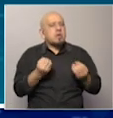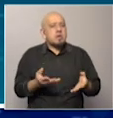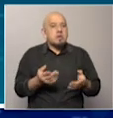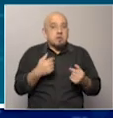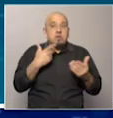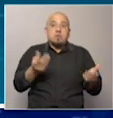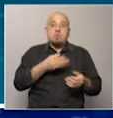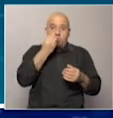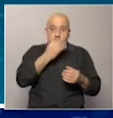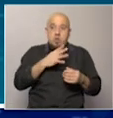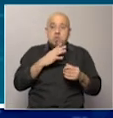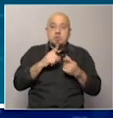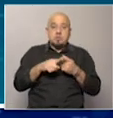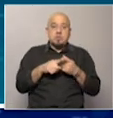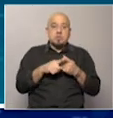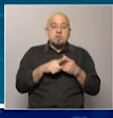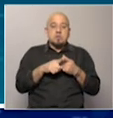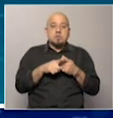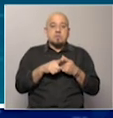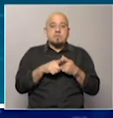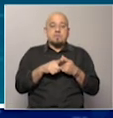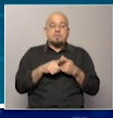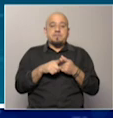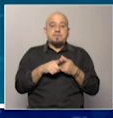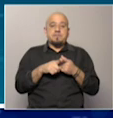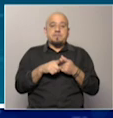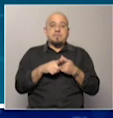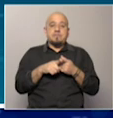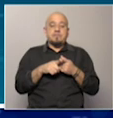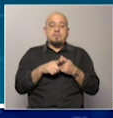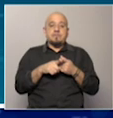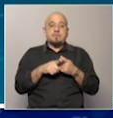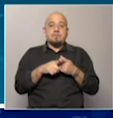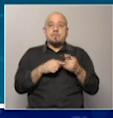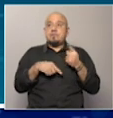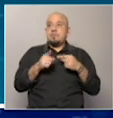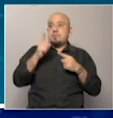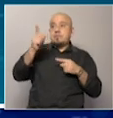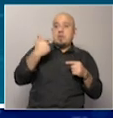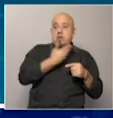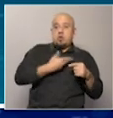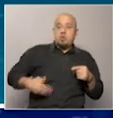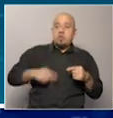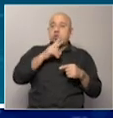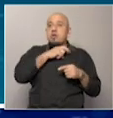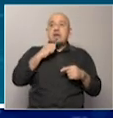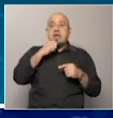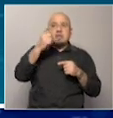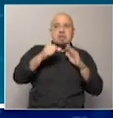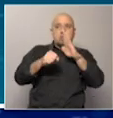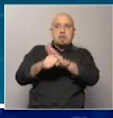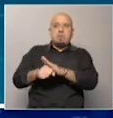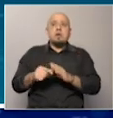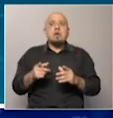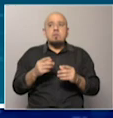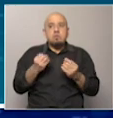noticia, no quedar bajo la gobernación, digamos, de Israel, que era esto lo que estaba